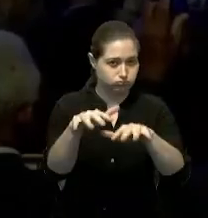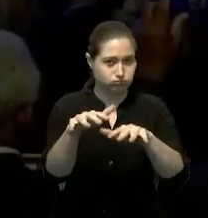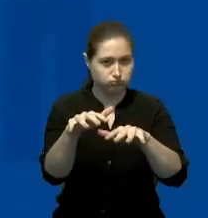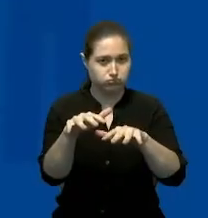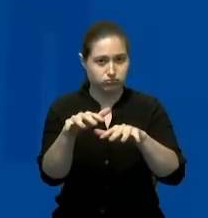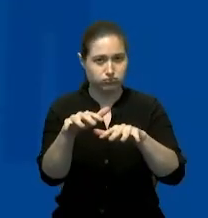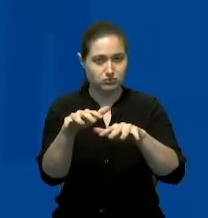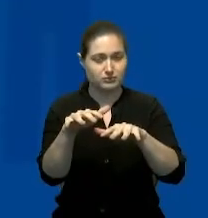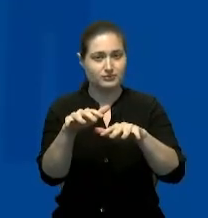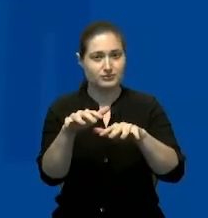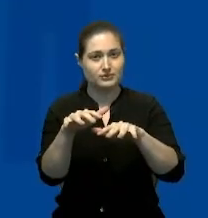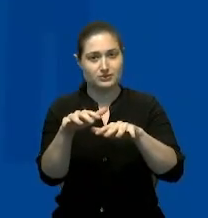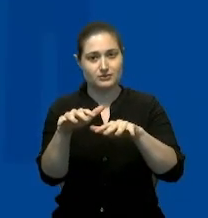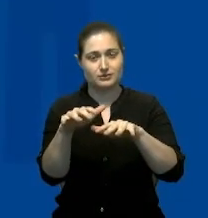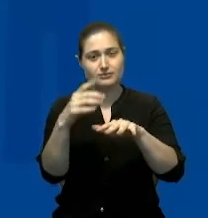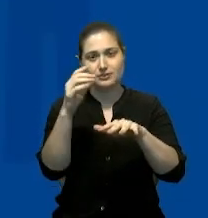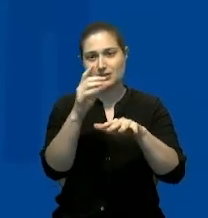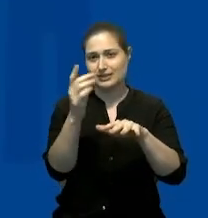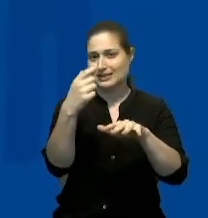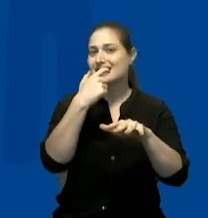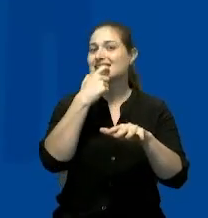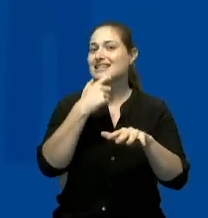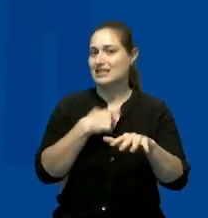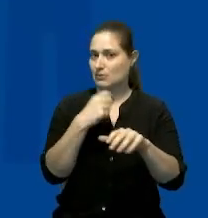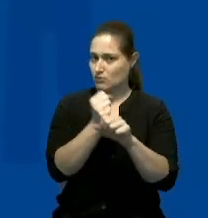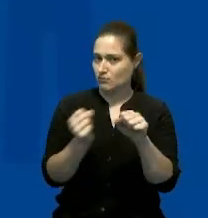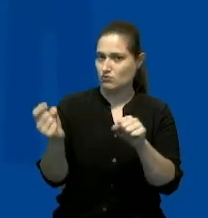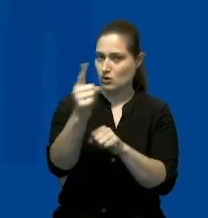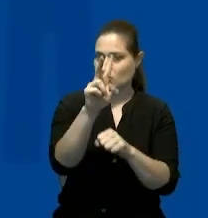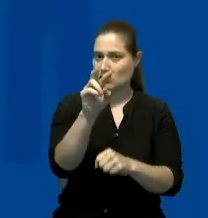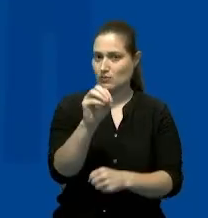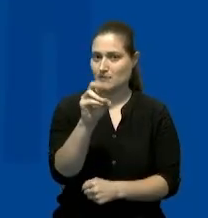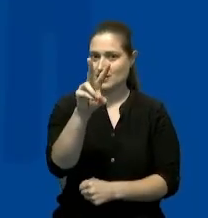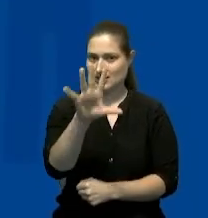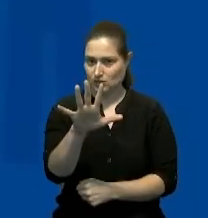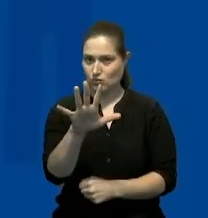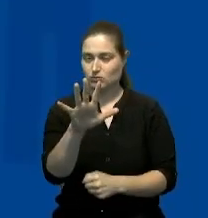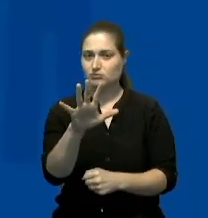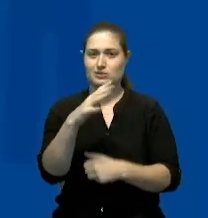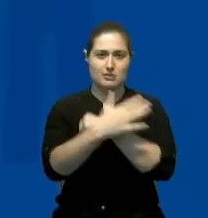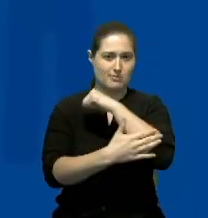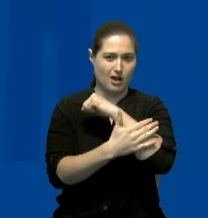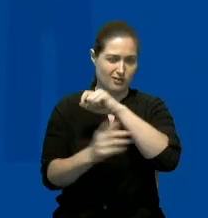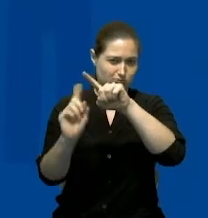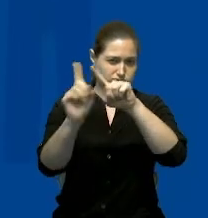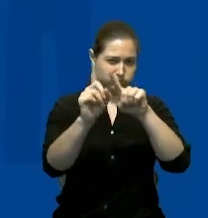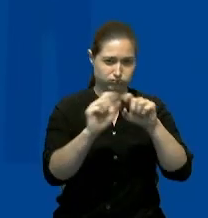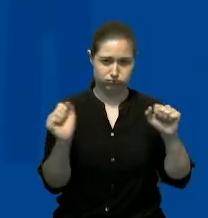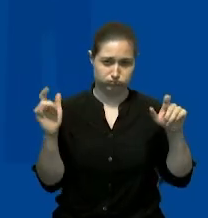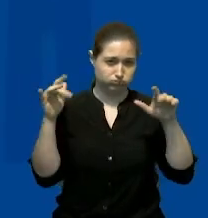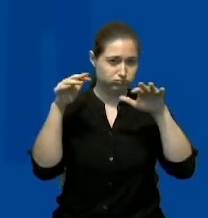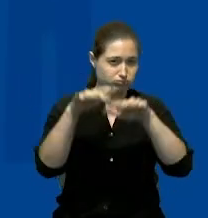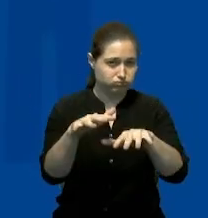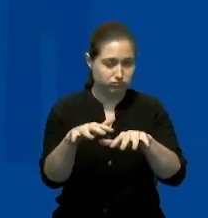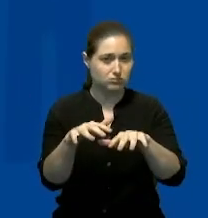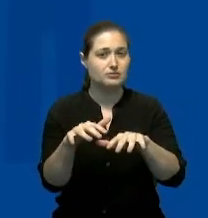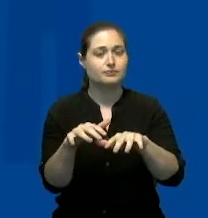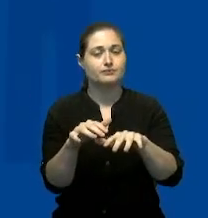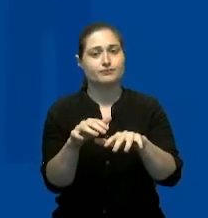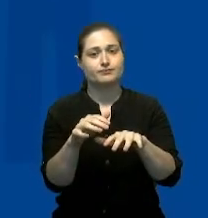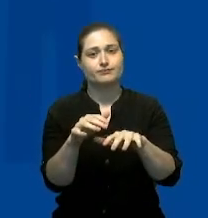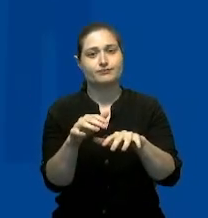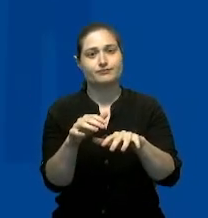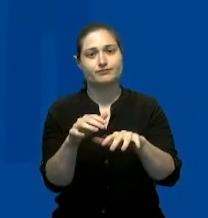occidental que se va a celebrar en diciembre del próximo año 2025 donde esperamos la presencia del